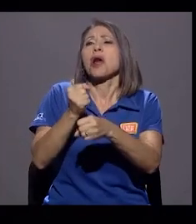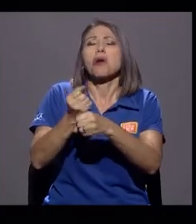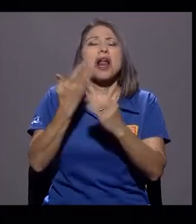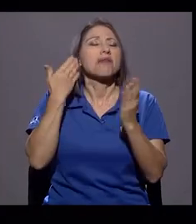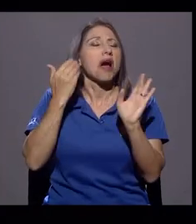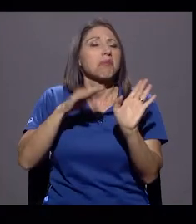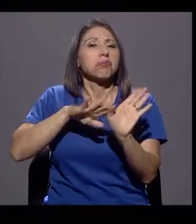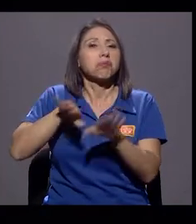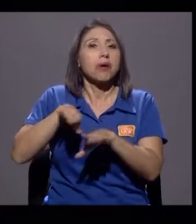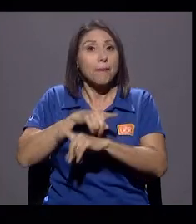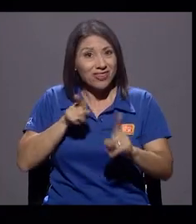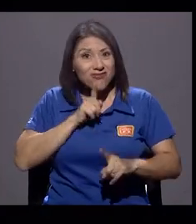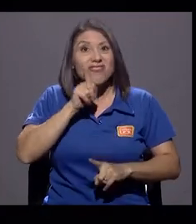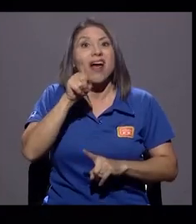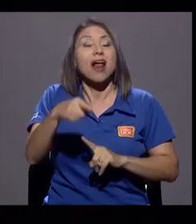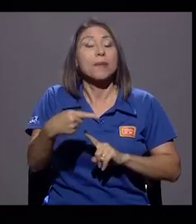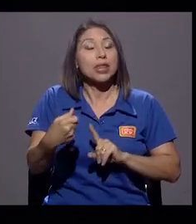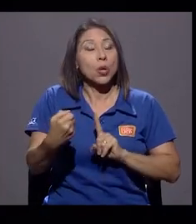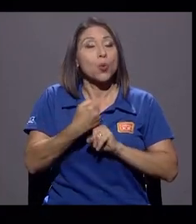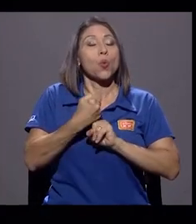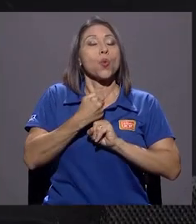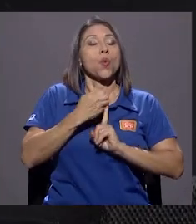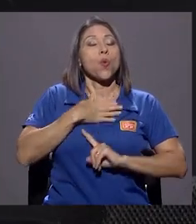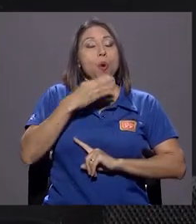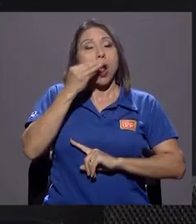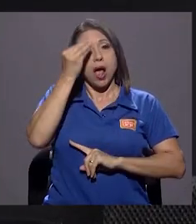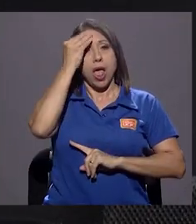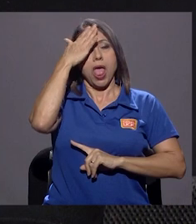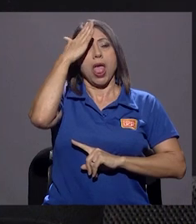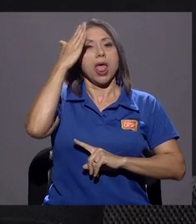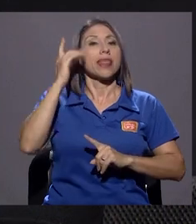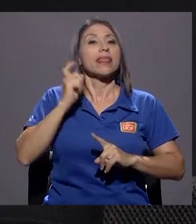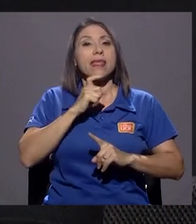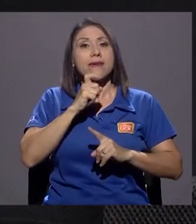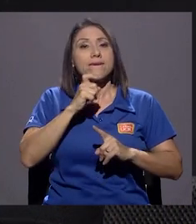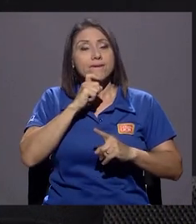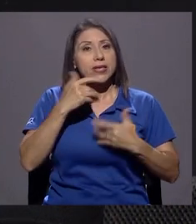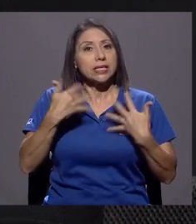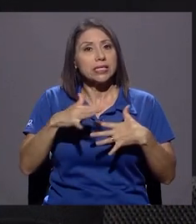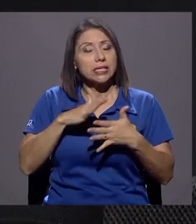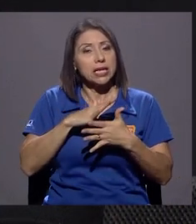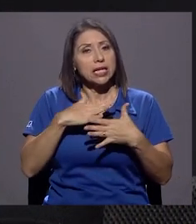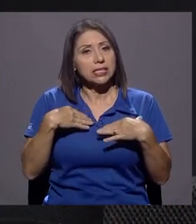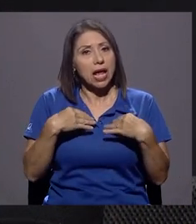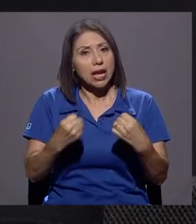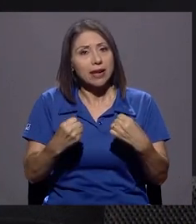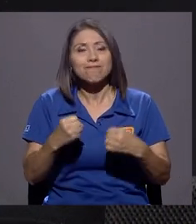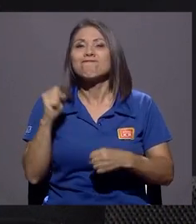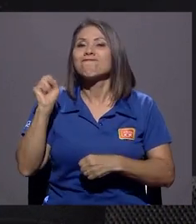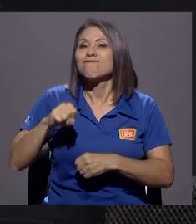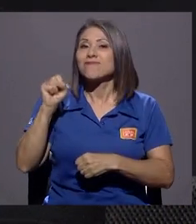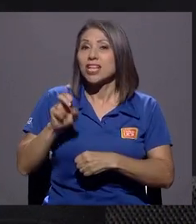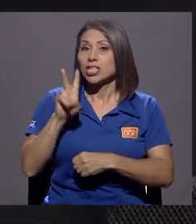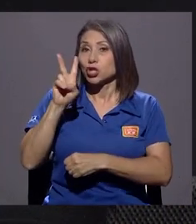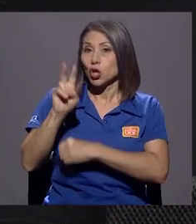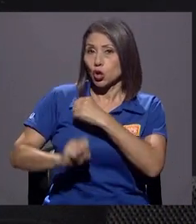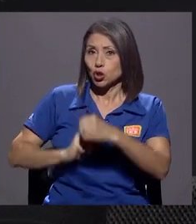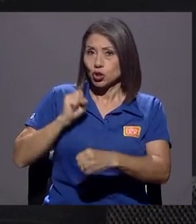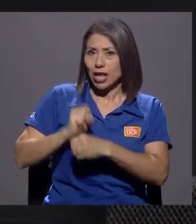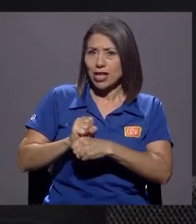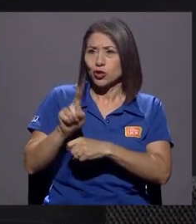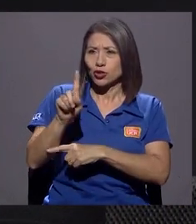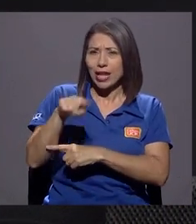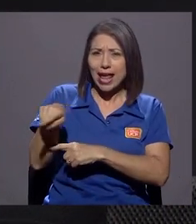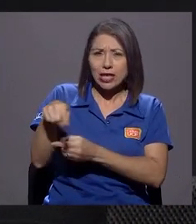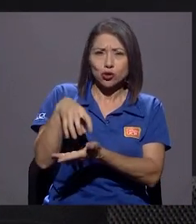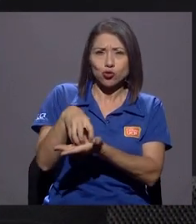deja marcas y son heridas que cuesta que salen. Sí, son dos años en los que no solo cuestionaron mi capacidad profesional